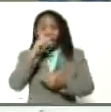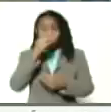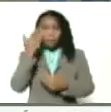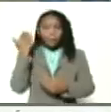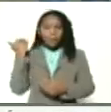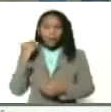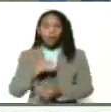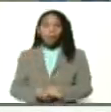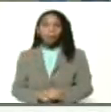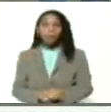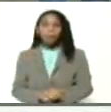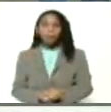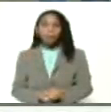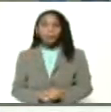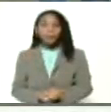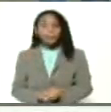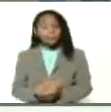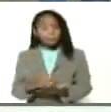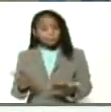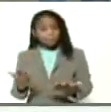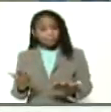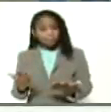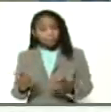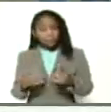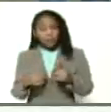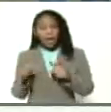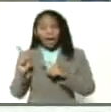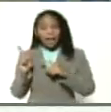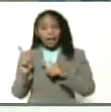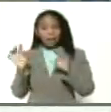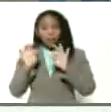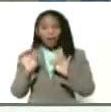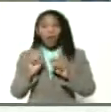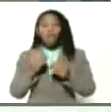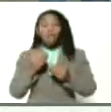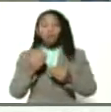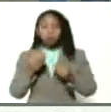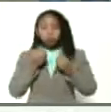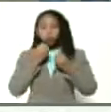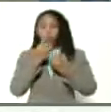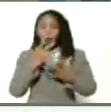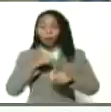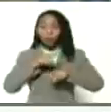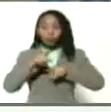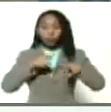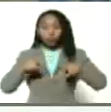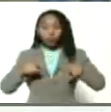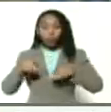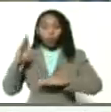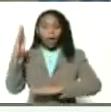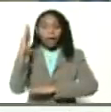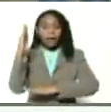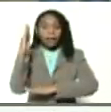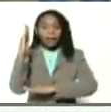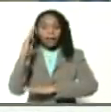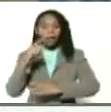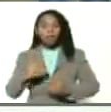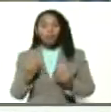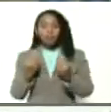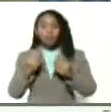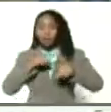pasado. ¿Ve? En ese sentido, hay buena coordinación con las iglesias. Buena coordinación.